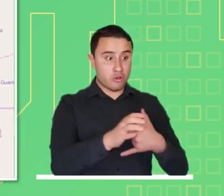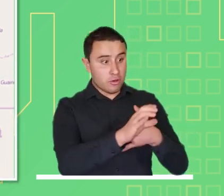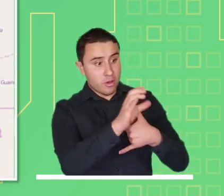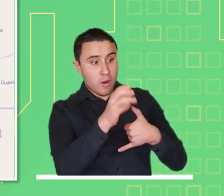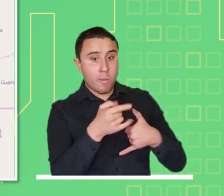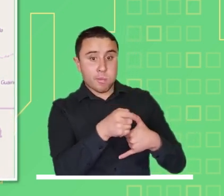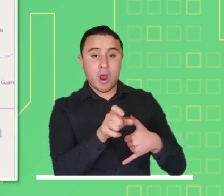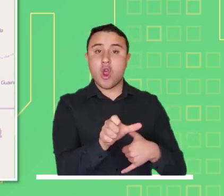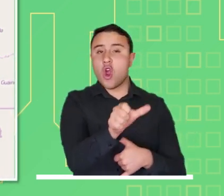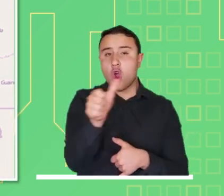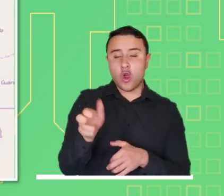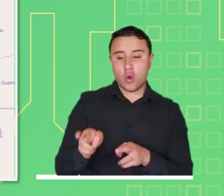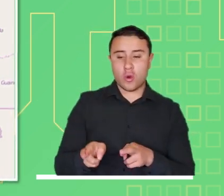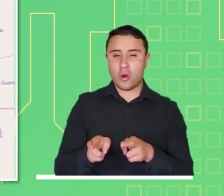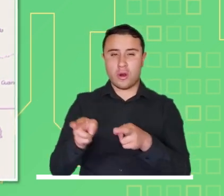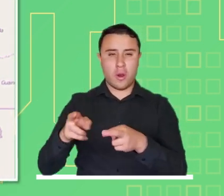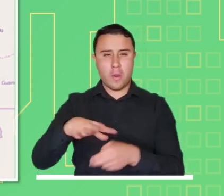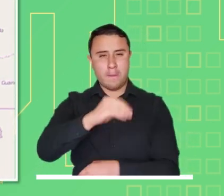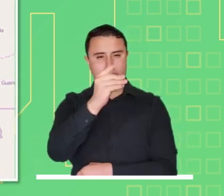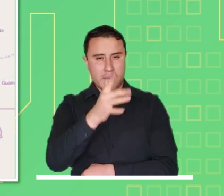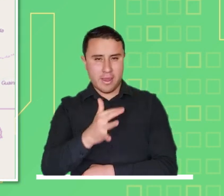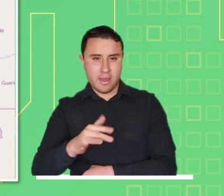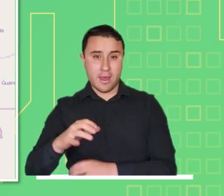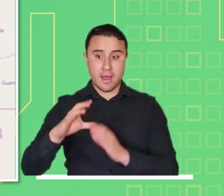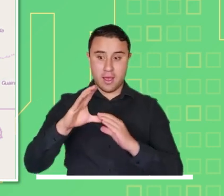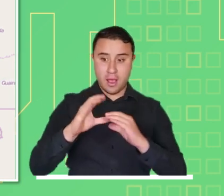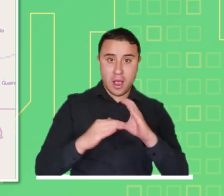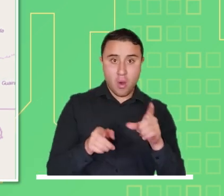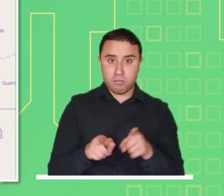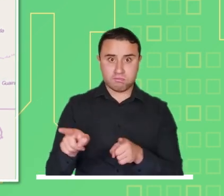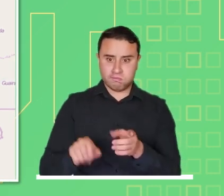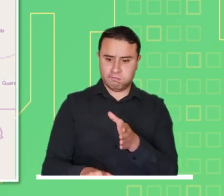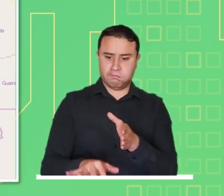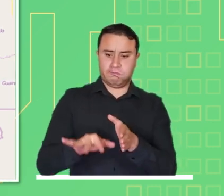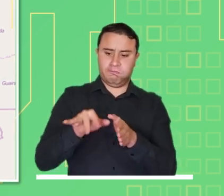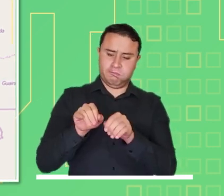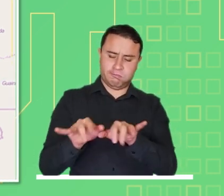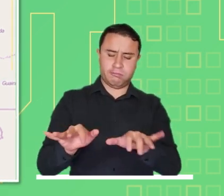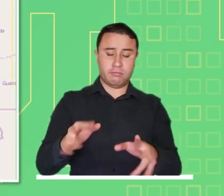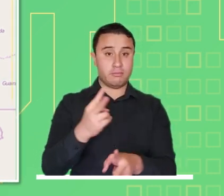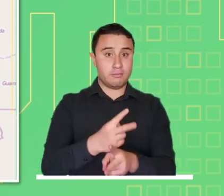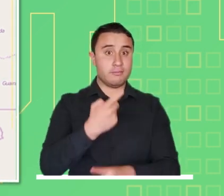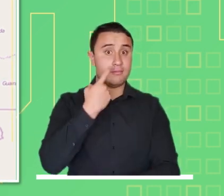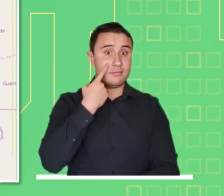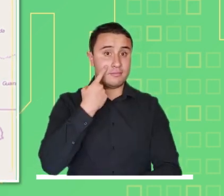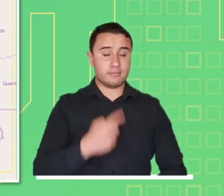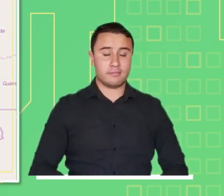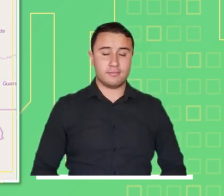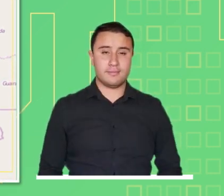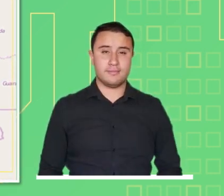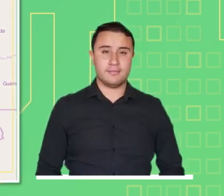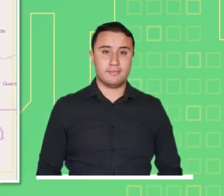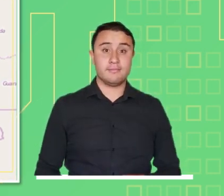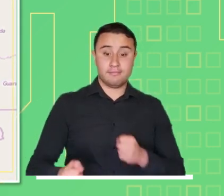específicamente en los alrededores del río Sinú, así como la zona de confluencia de los ríos Magdalena y Cauca.